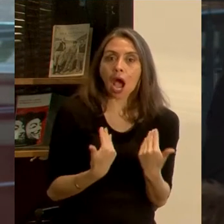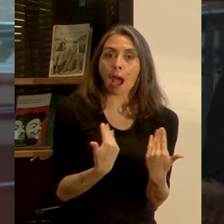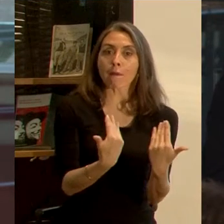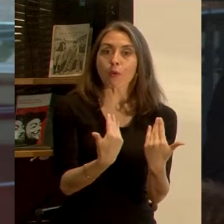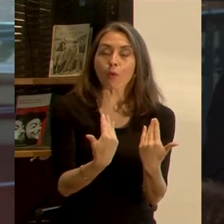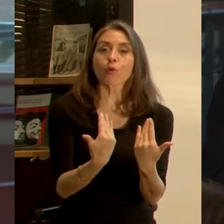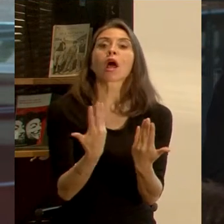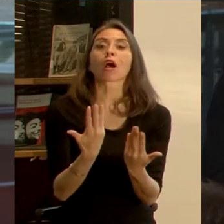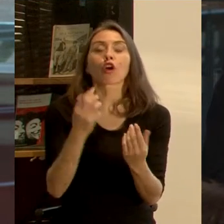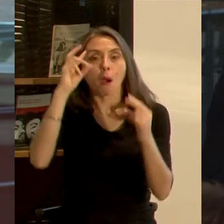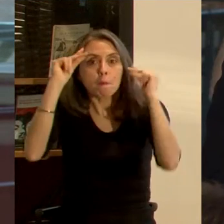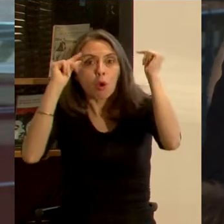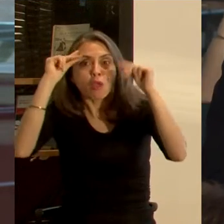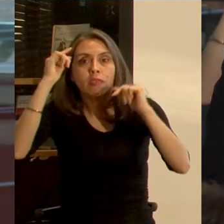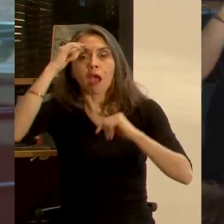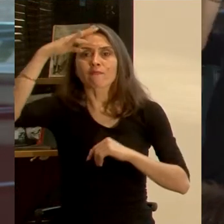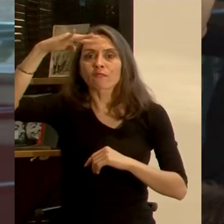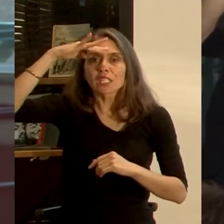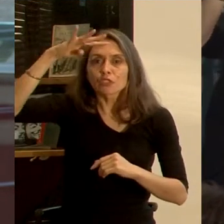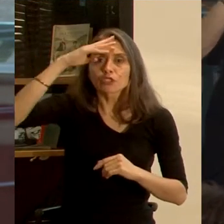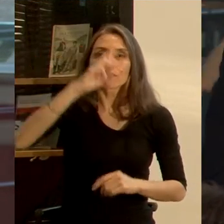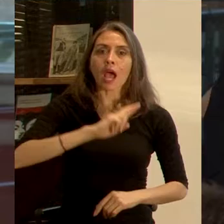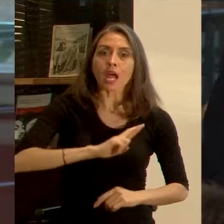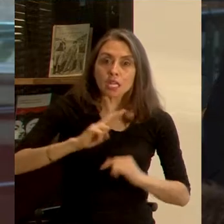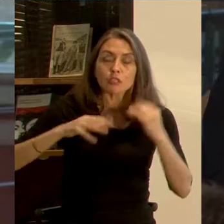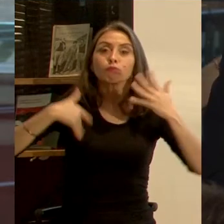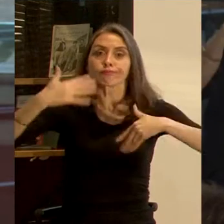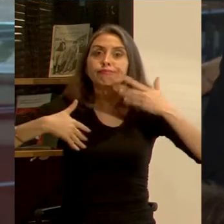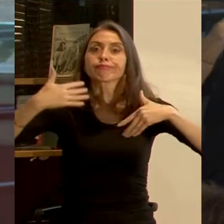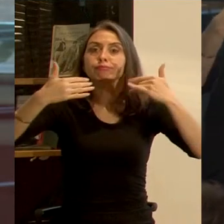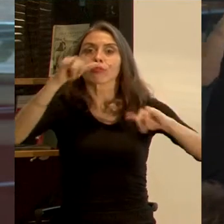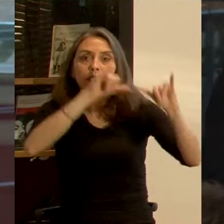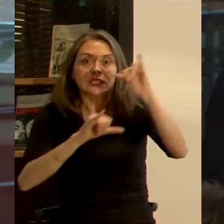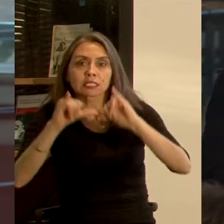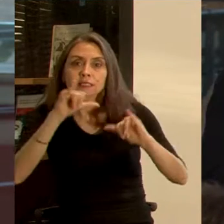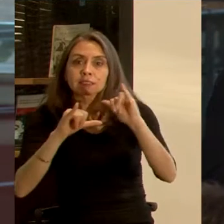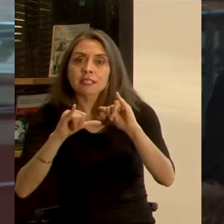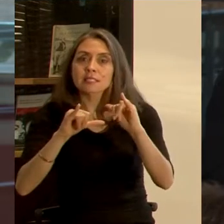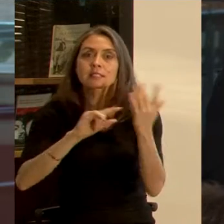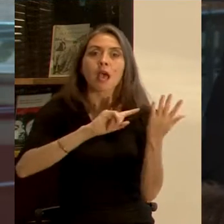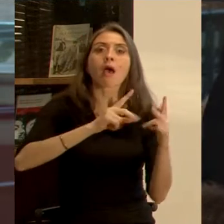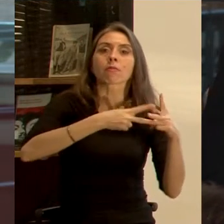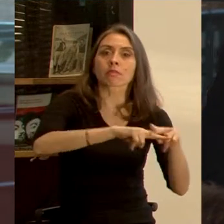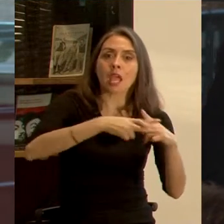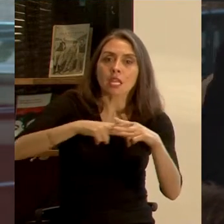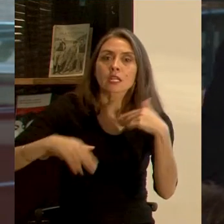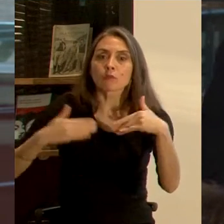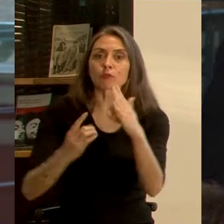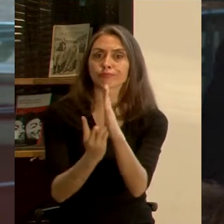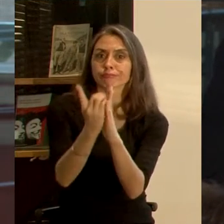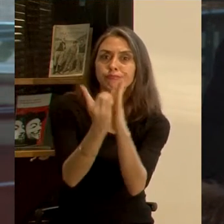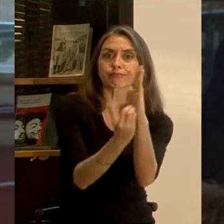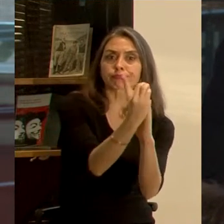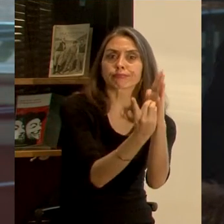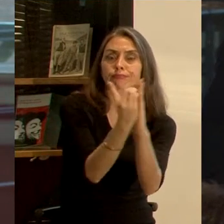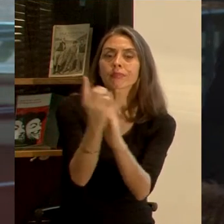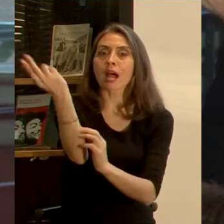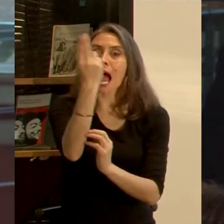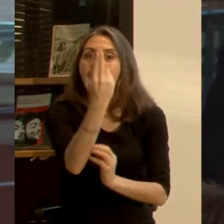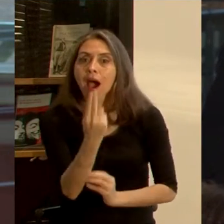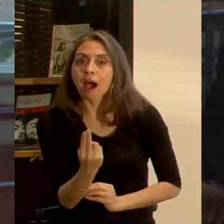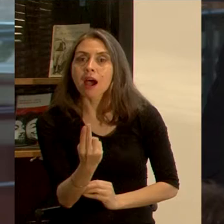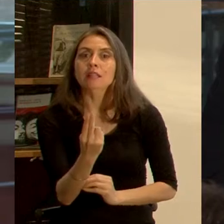desenvolvimiento de las ideas filosóficas y religiosas, de las ciencias y de las técnicas, de las artes y de los